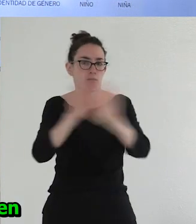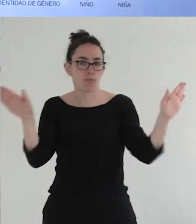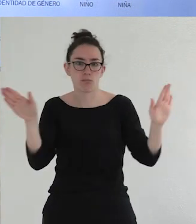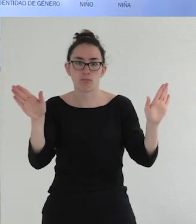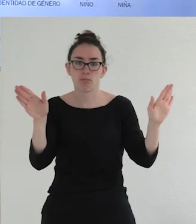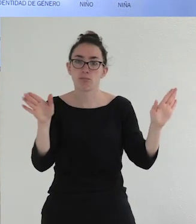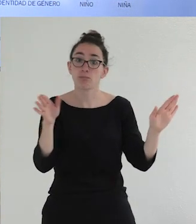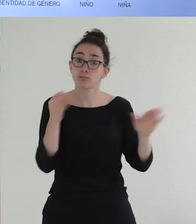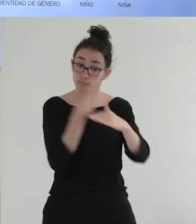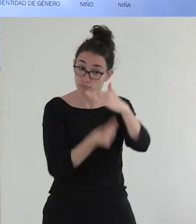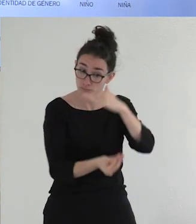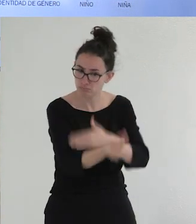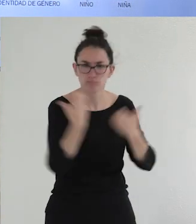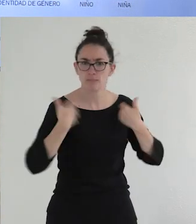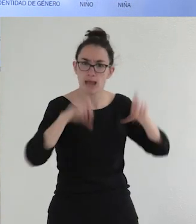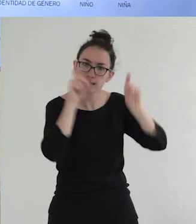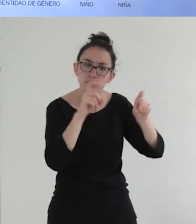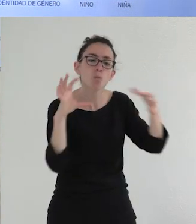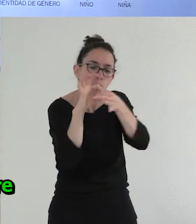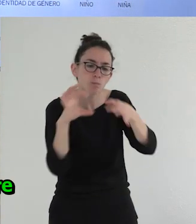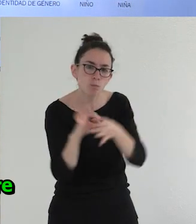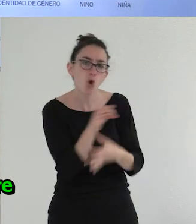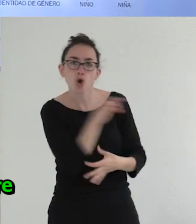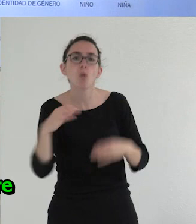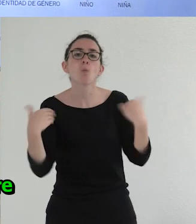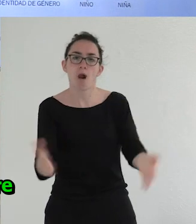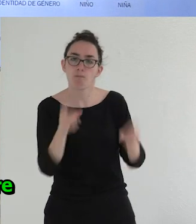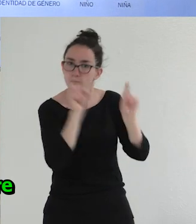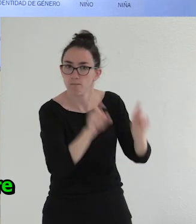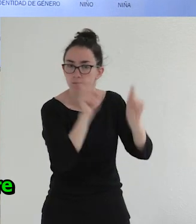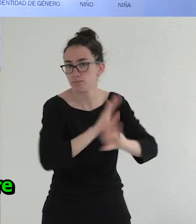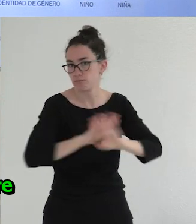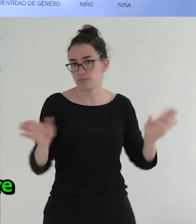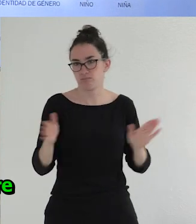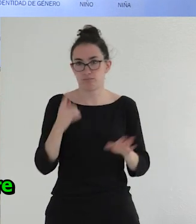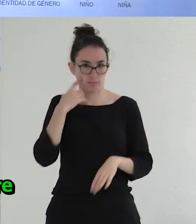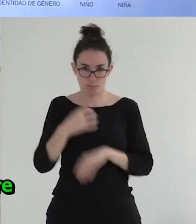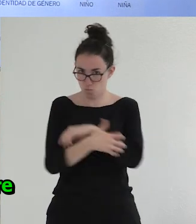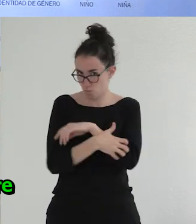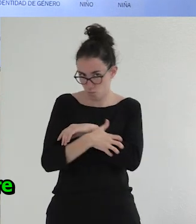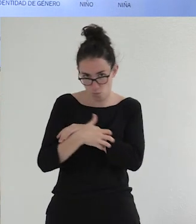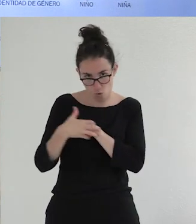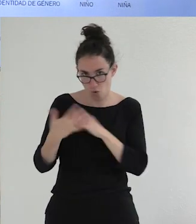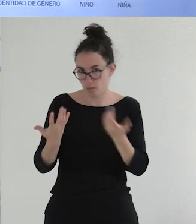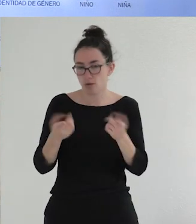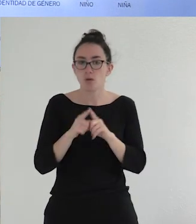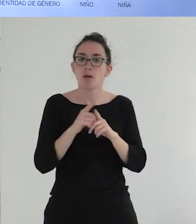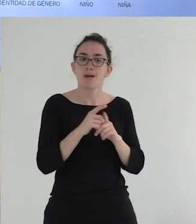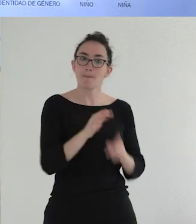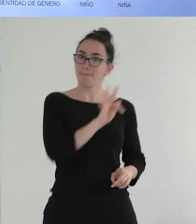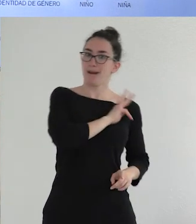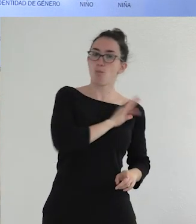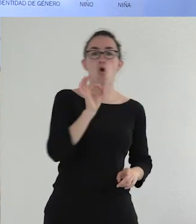a las personas cuando nacen la correspondencia correcta entre estas categorías, mediante un sistema bastante pobre como es el premio y el castigo. Pues